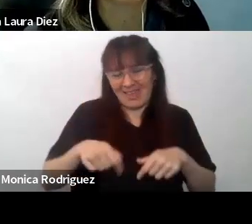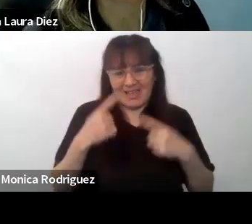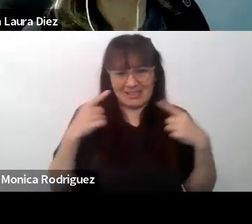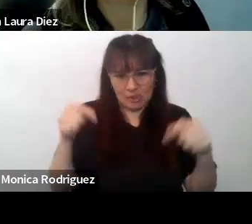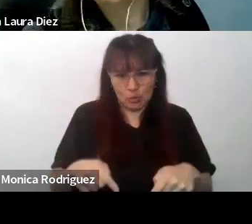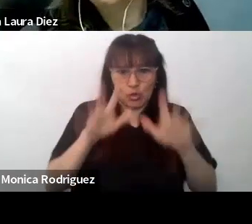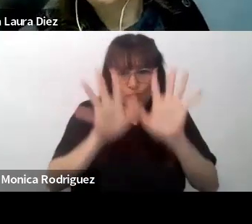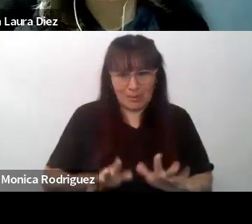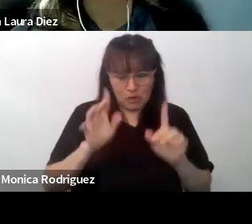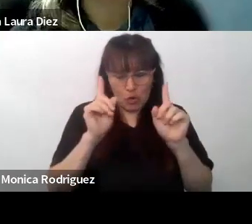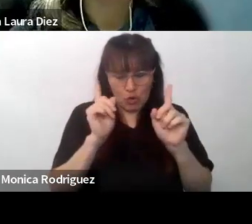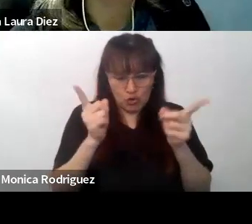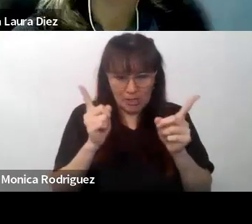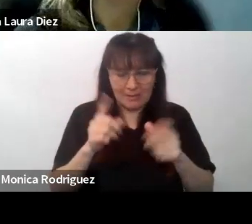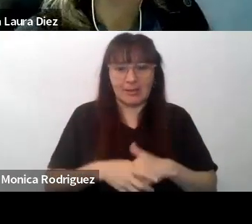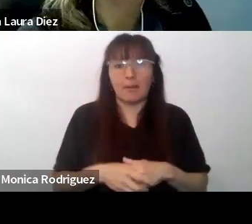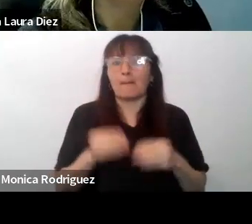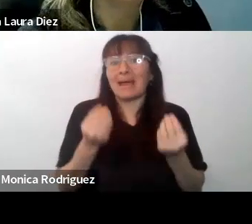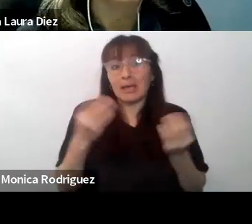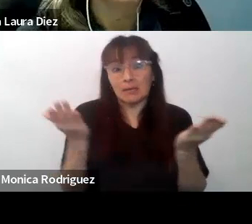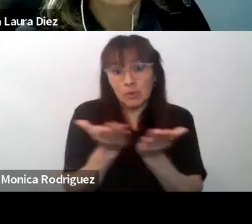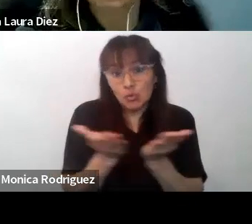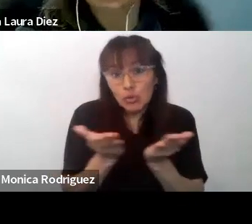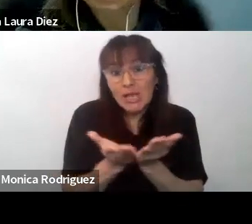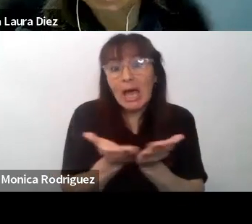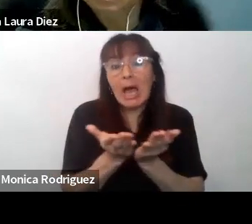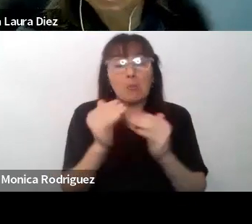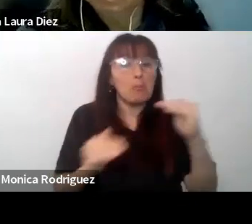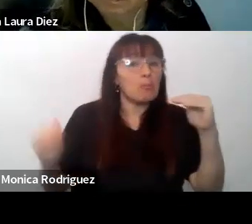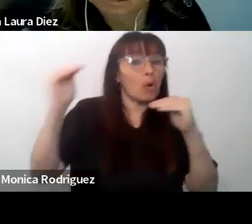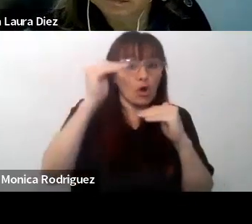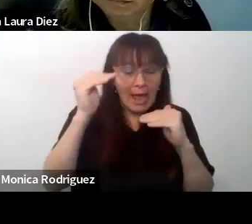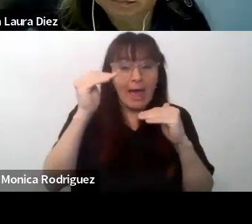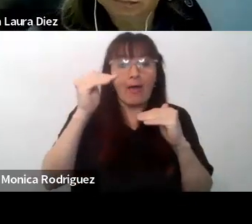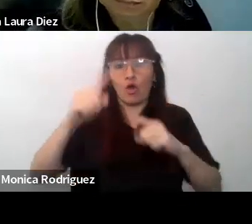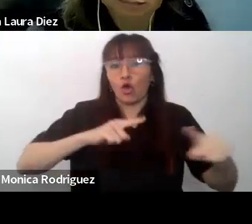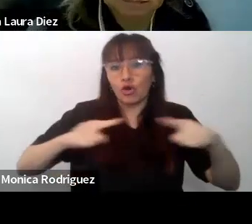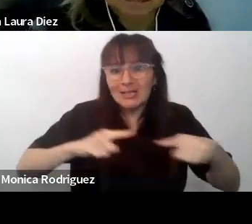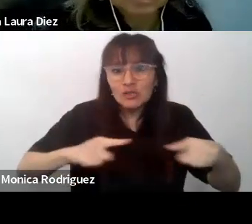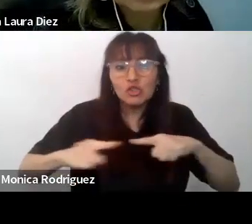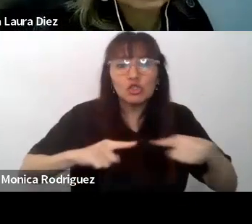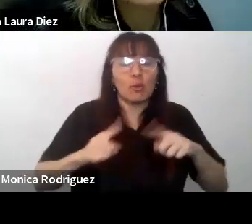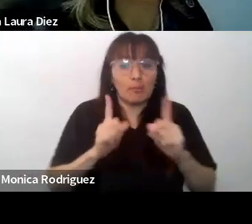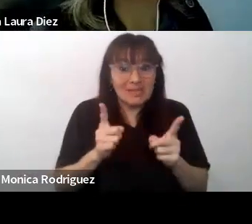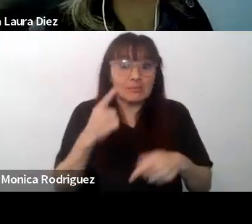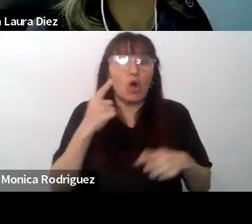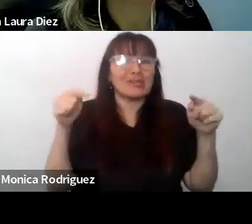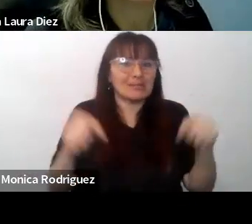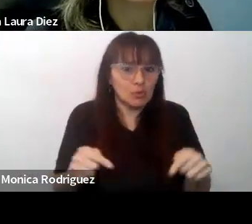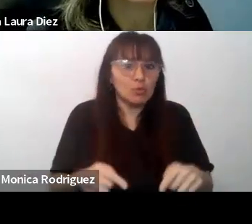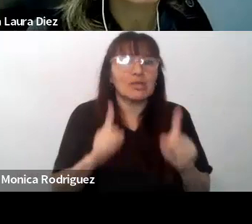estudiar carreras de posgrado coordinadas conjuntamente por el INFOD, la UNIPE